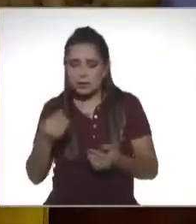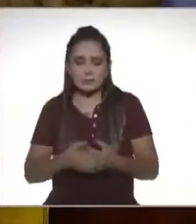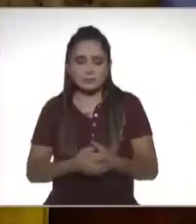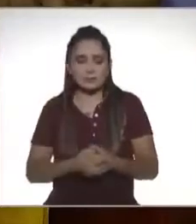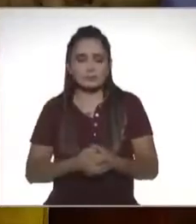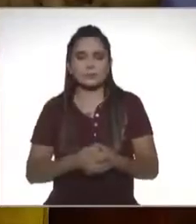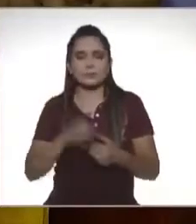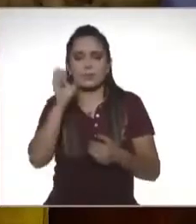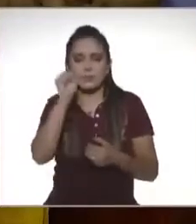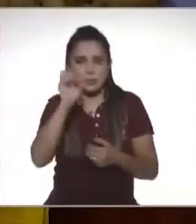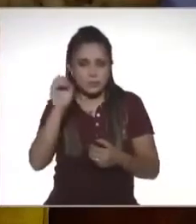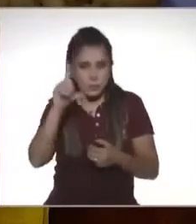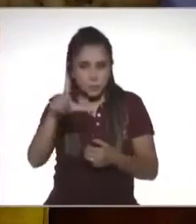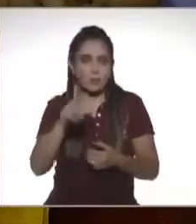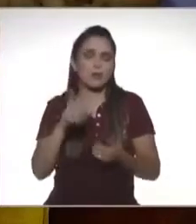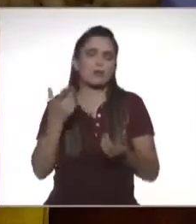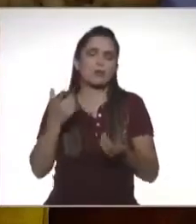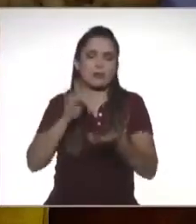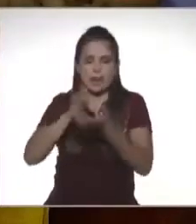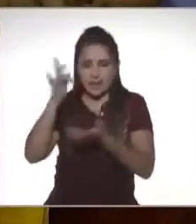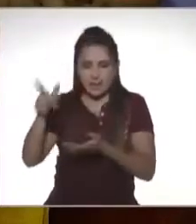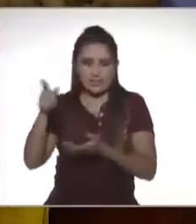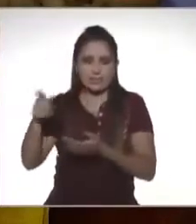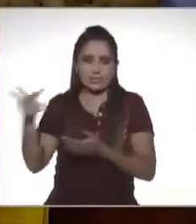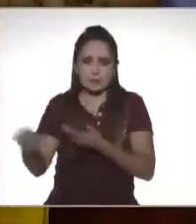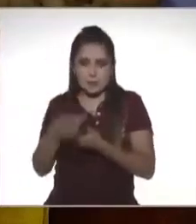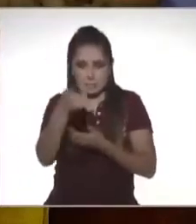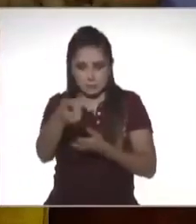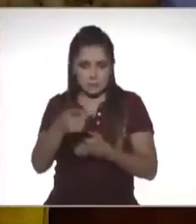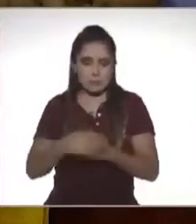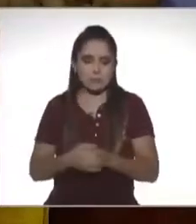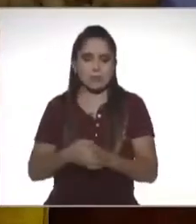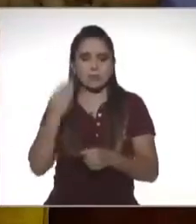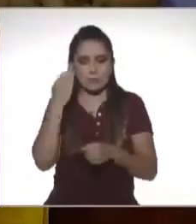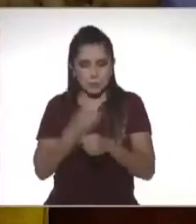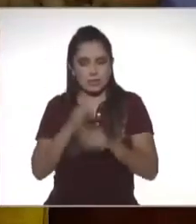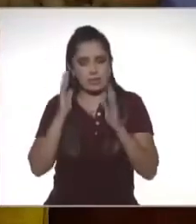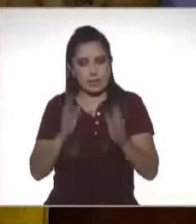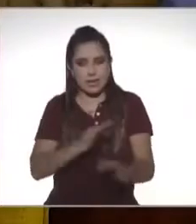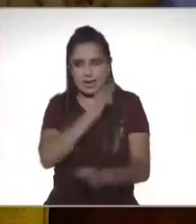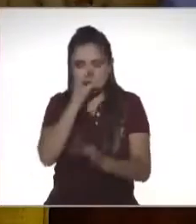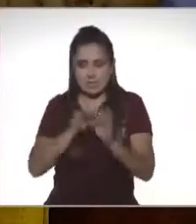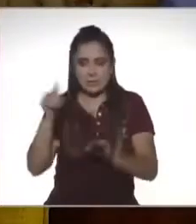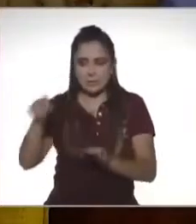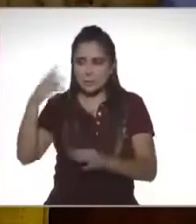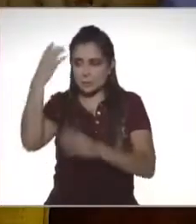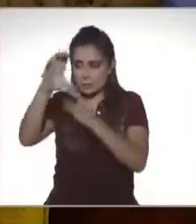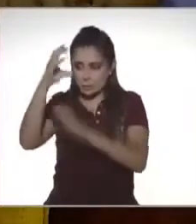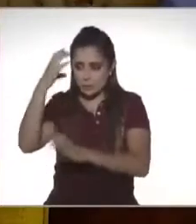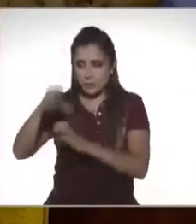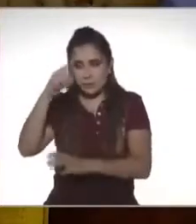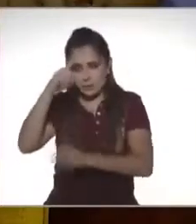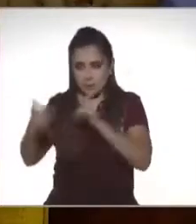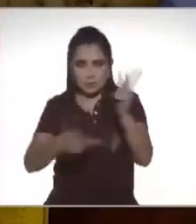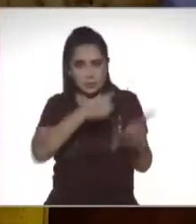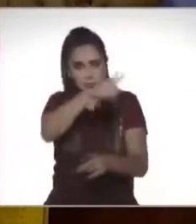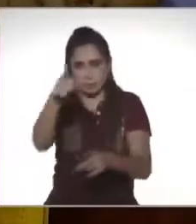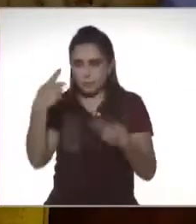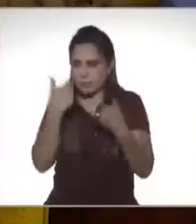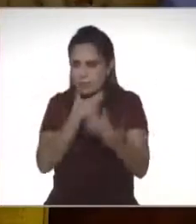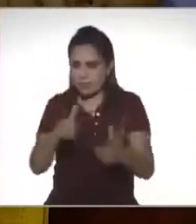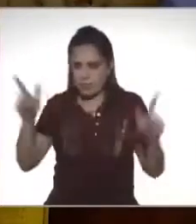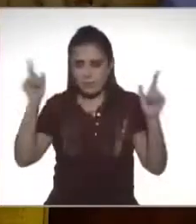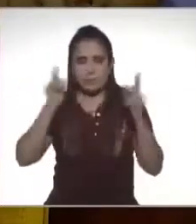Sol Oli, muchas gracias, ya lista con algunas preguntas. Sol, pues ya estamos listísimas también para leerlas por acá. Salma, María